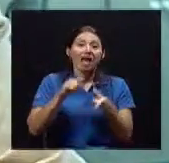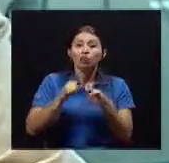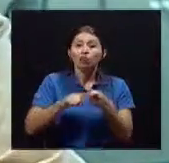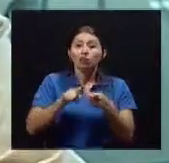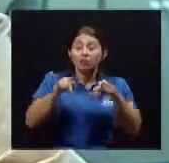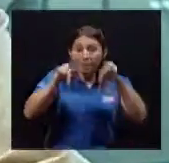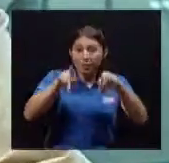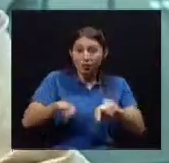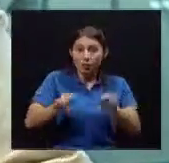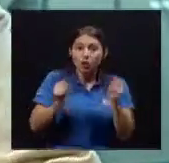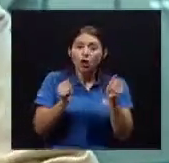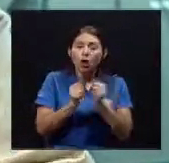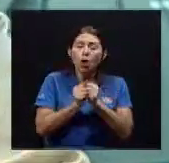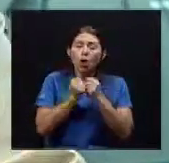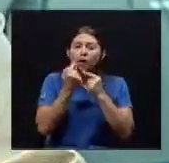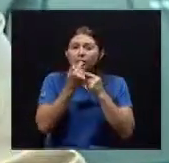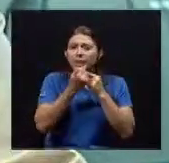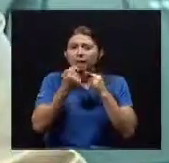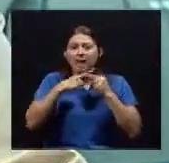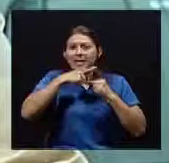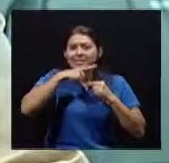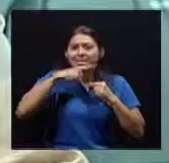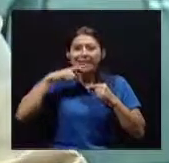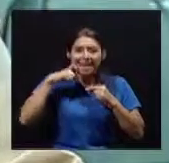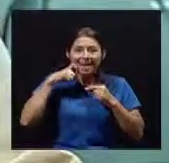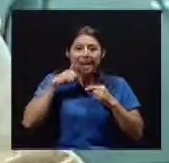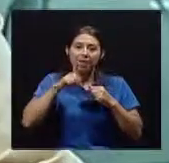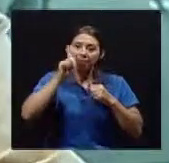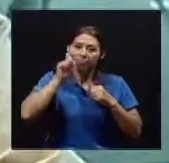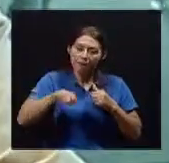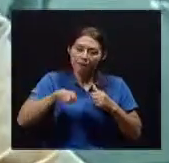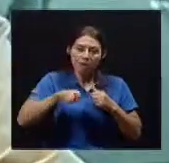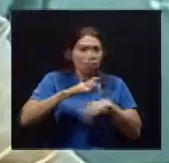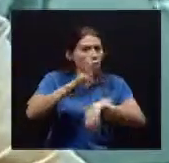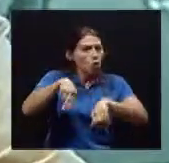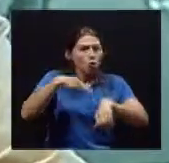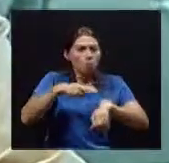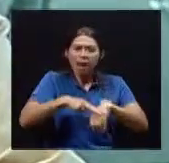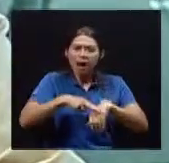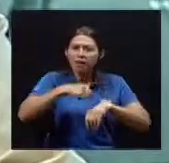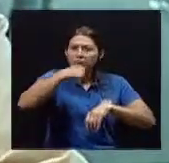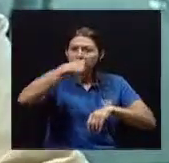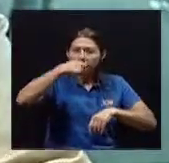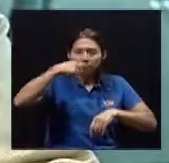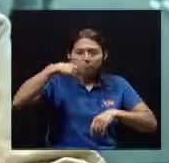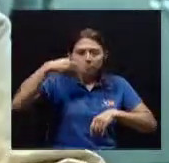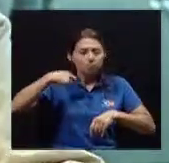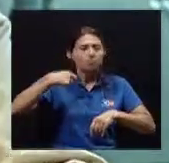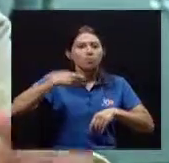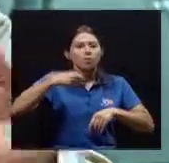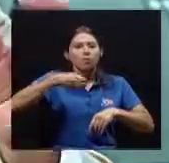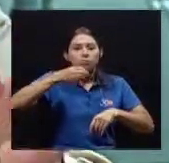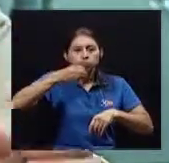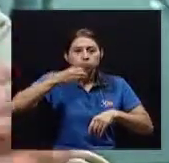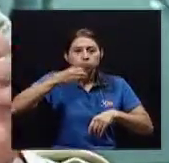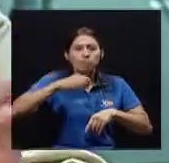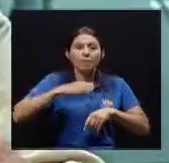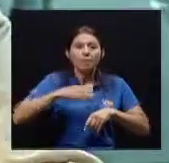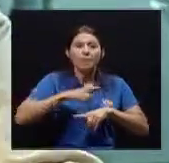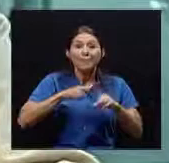seca Debería Además De la higiene oral Normal Que tiene que llevar Debería estar tomando